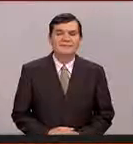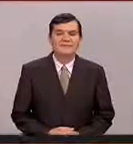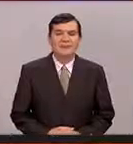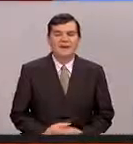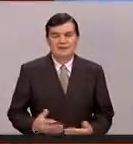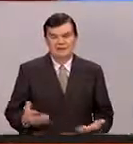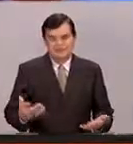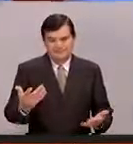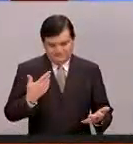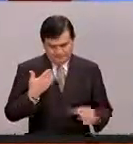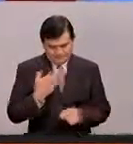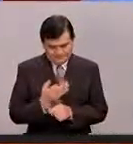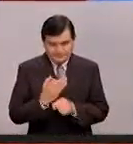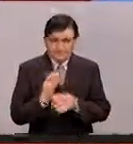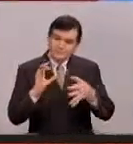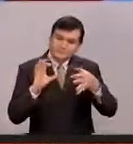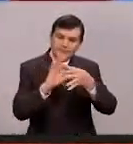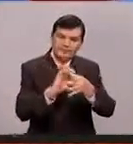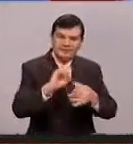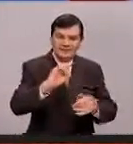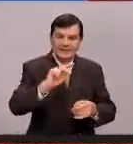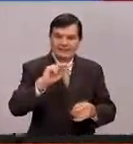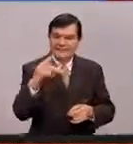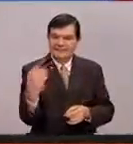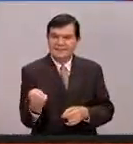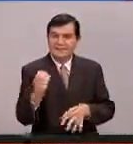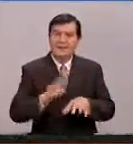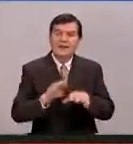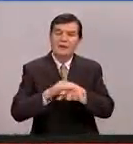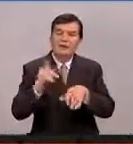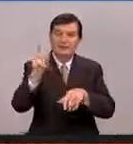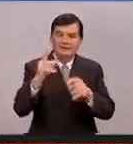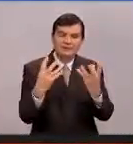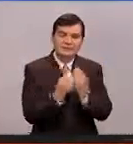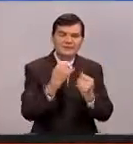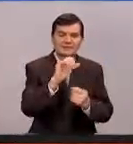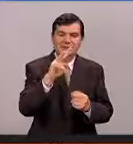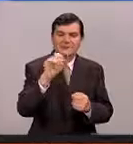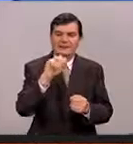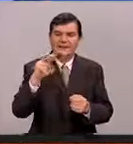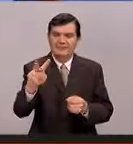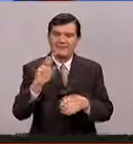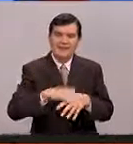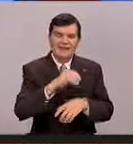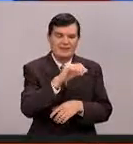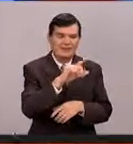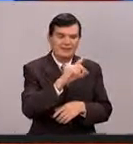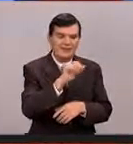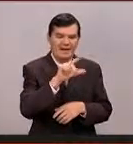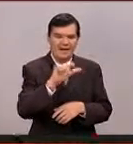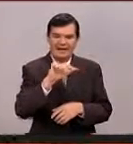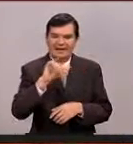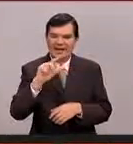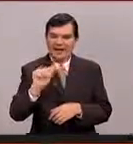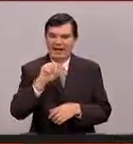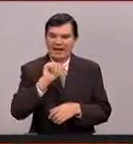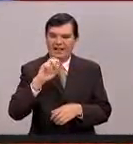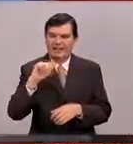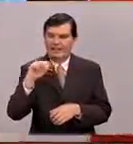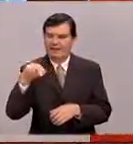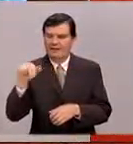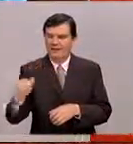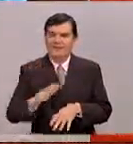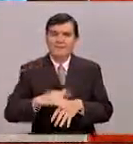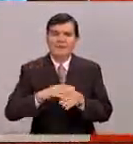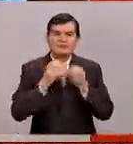Nos enlazamos vía Skype con la doctora e investigadora del CIMBESTAP, Dalila Aldana. Con ella vamos a platicar del